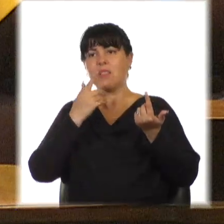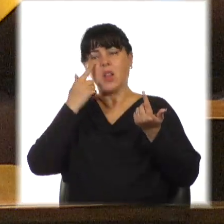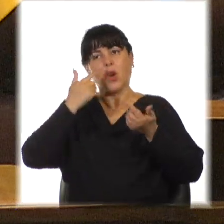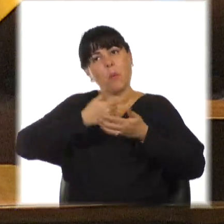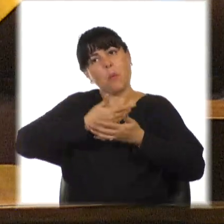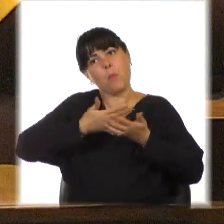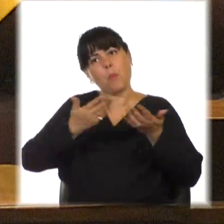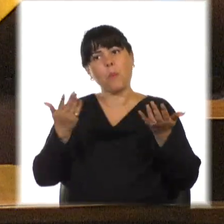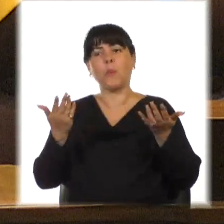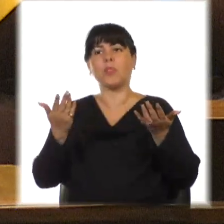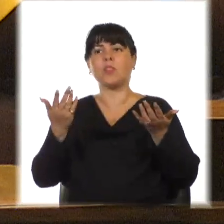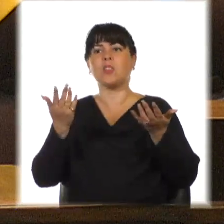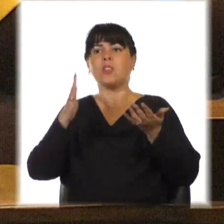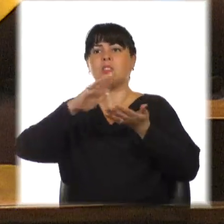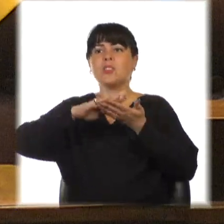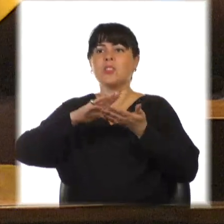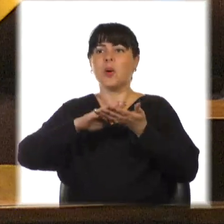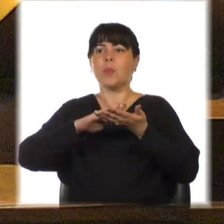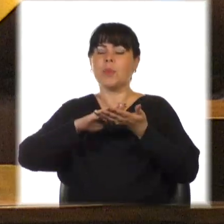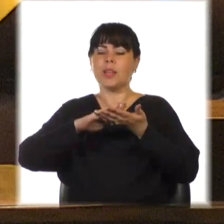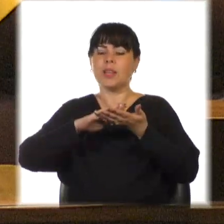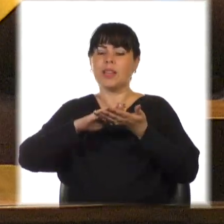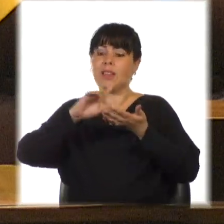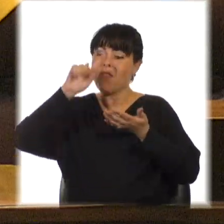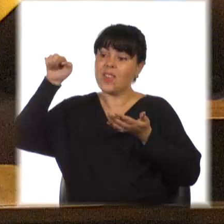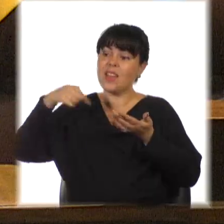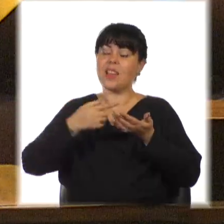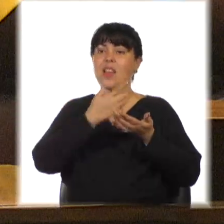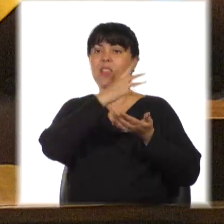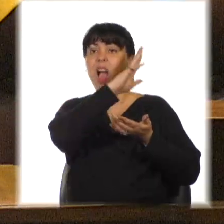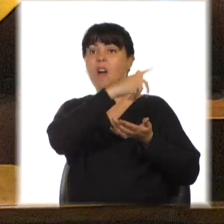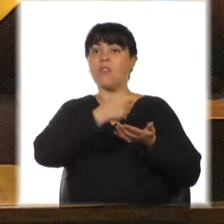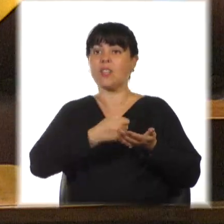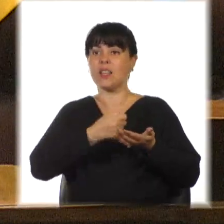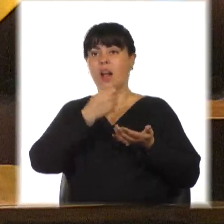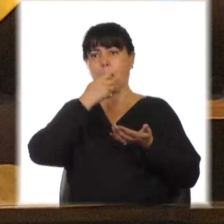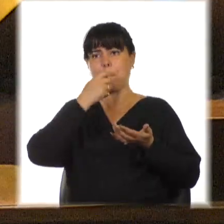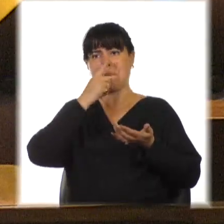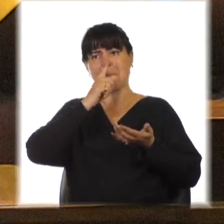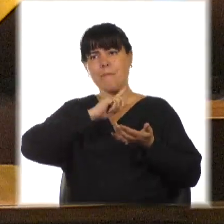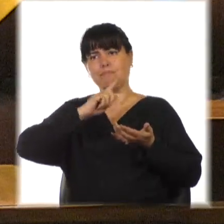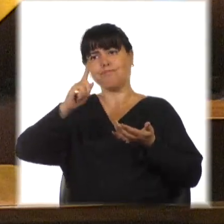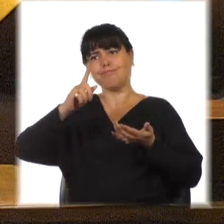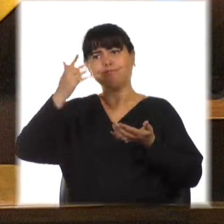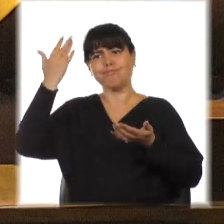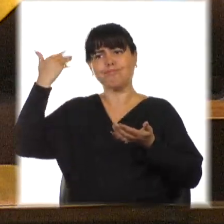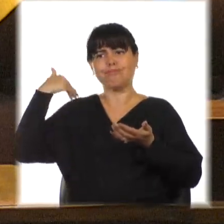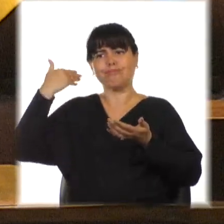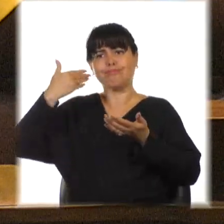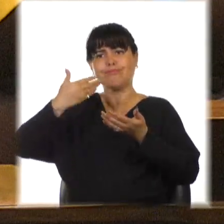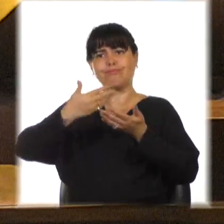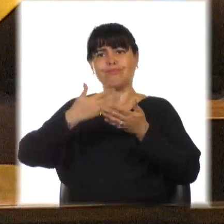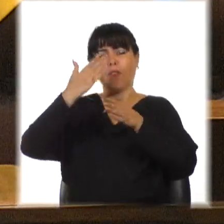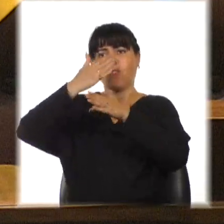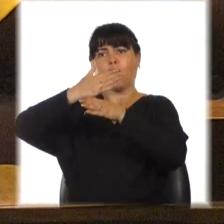El batuque ritual, si bien tiene raíces africanas milenarias, llega como religión por la frontera con Brasil